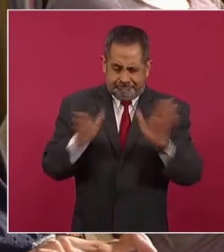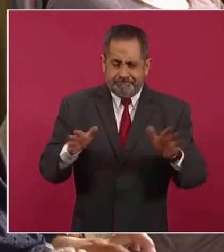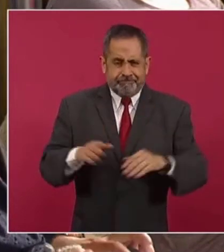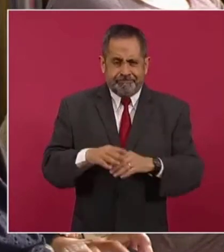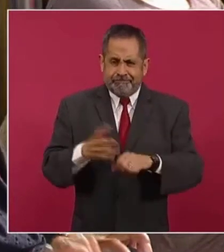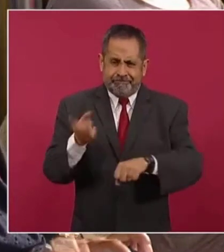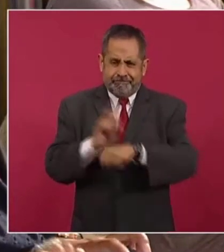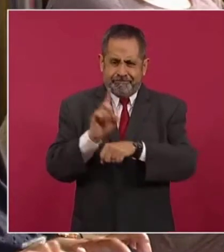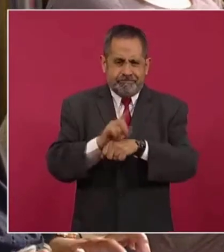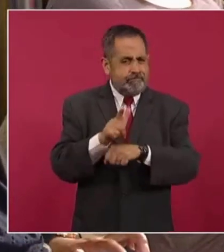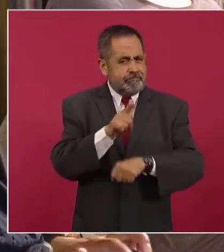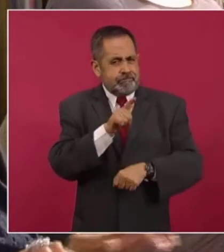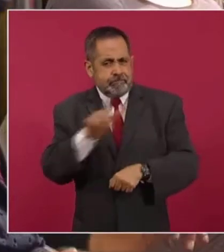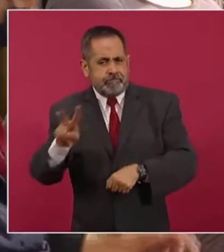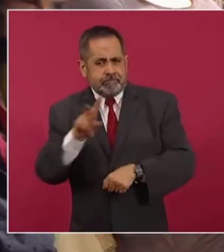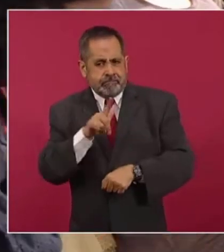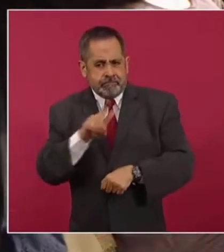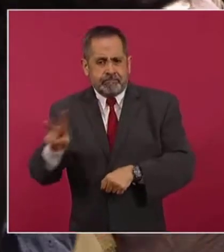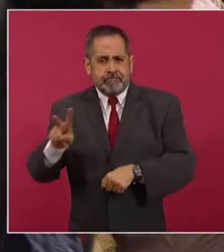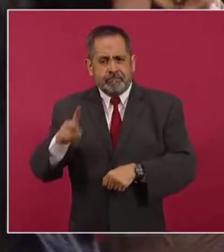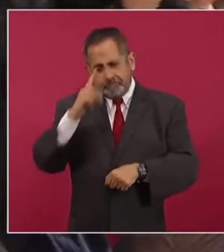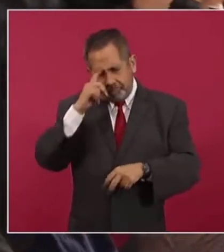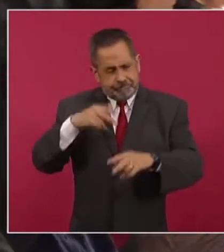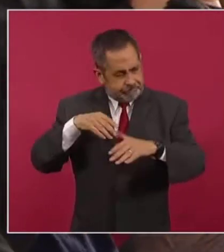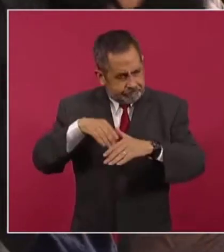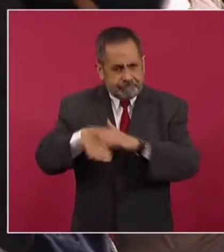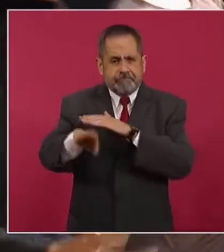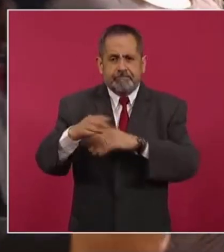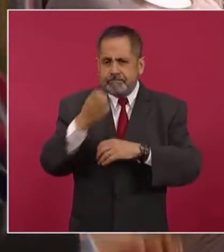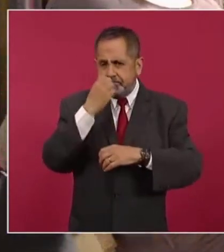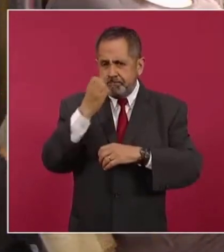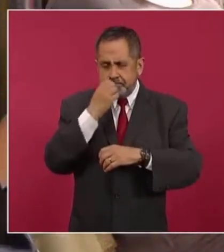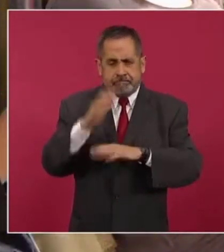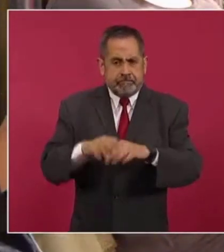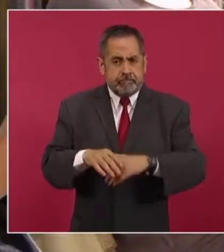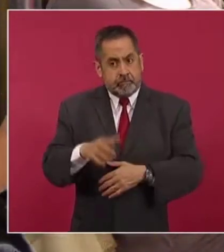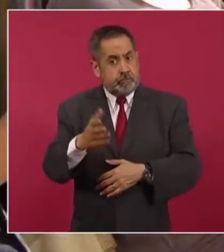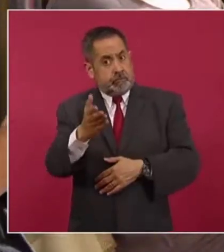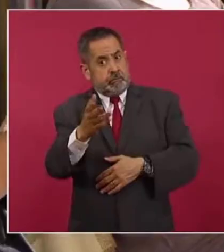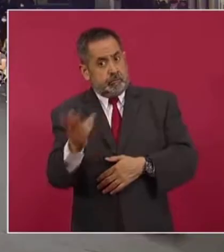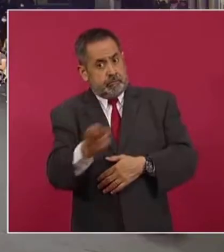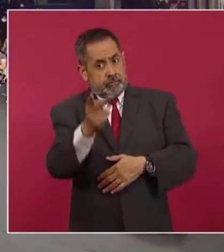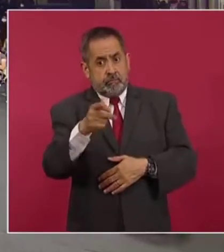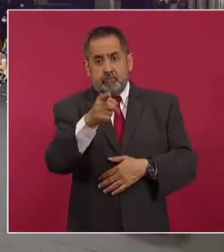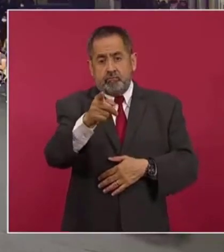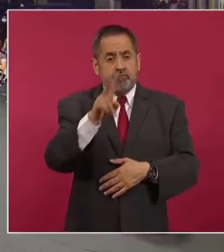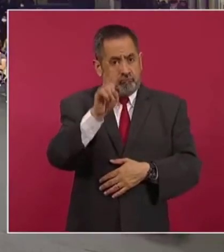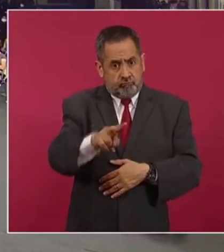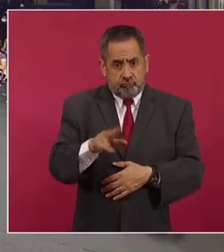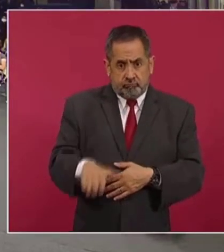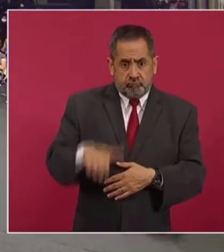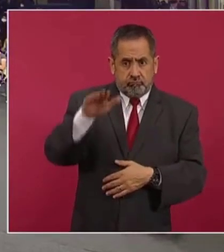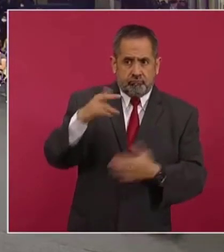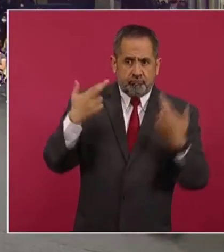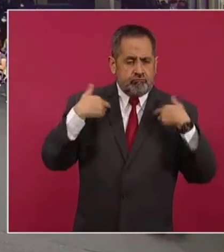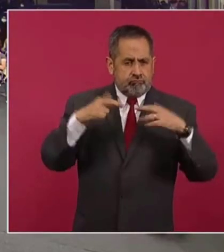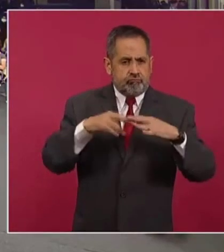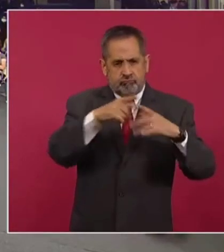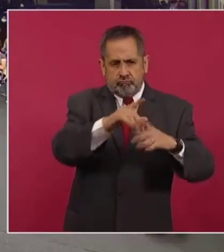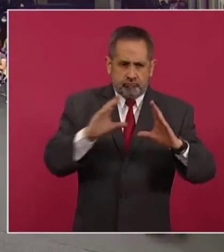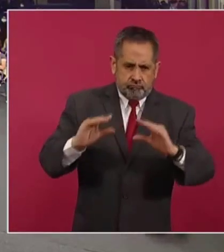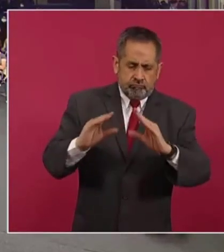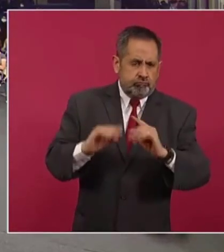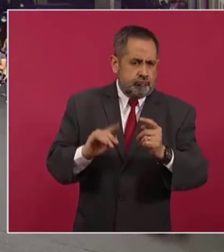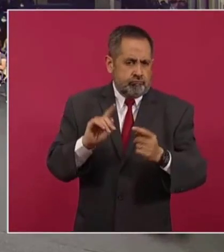todos los días. Es preguntarle, señora secretaria, usted es maestra de formación de aula, como